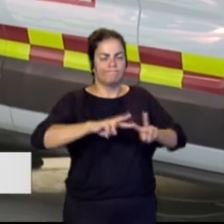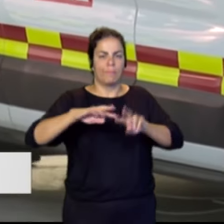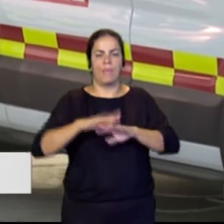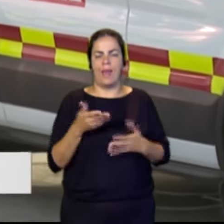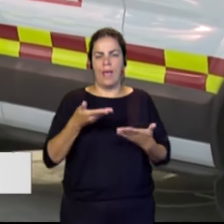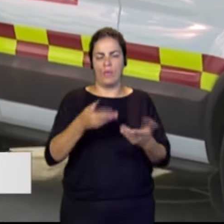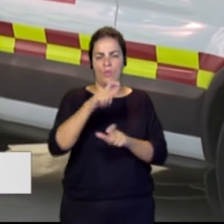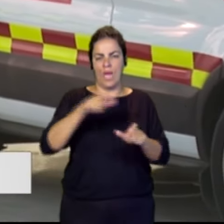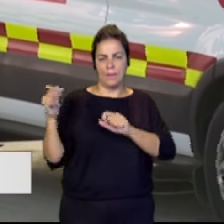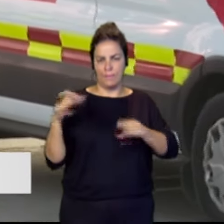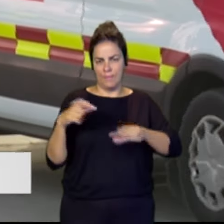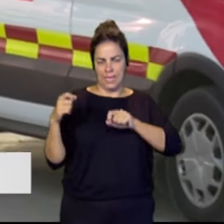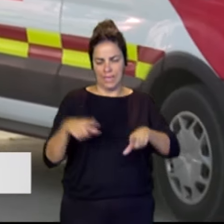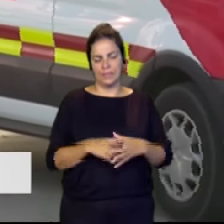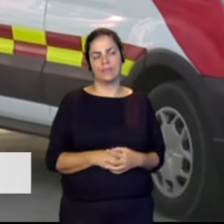personas migrantes que han llegado. Patricia.